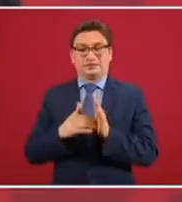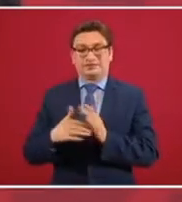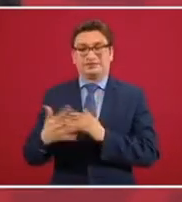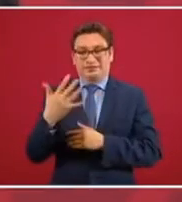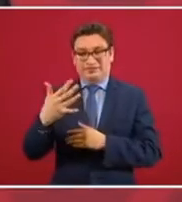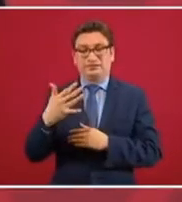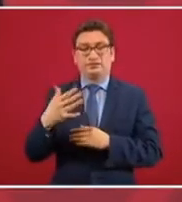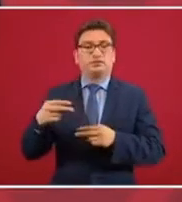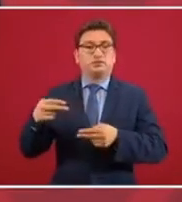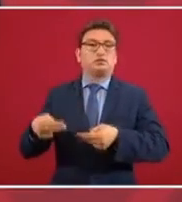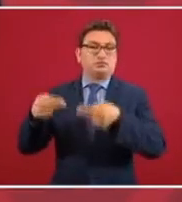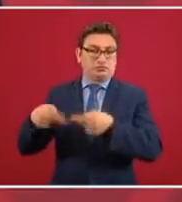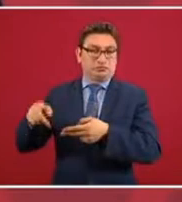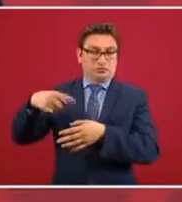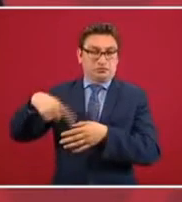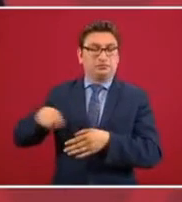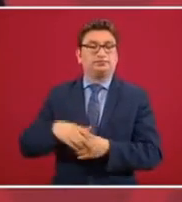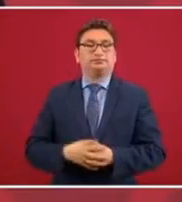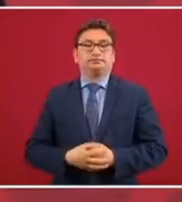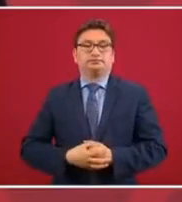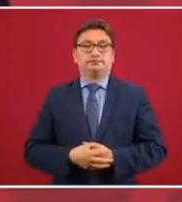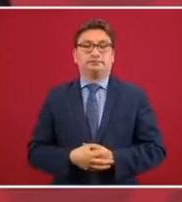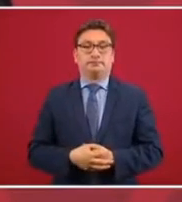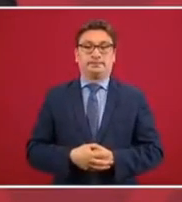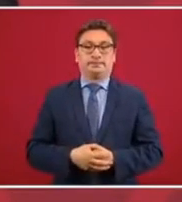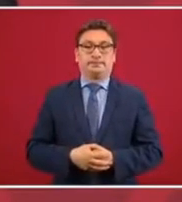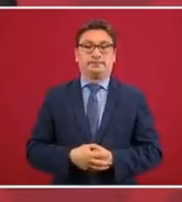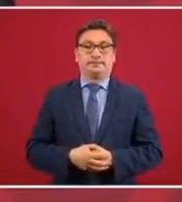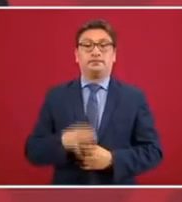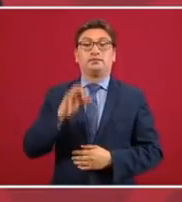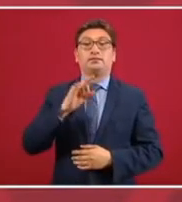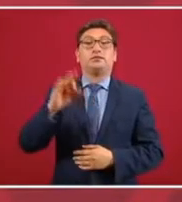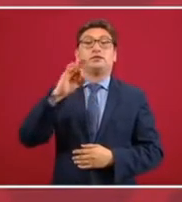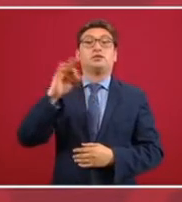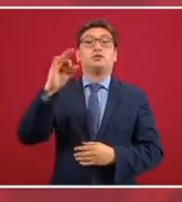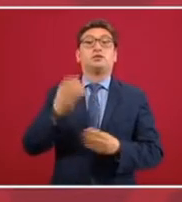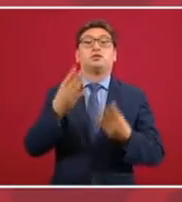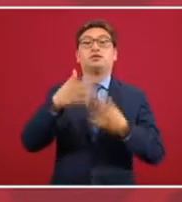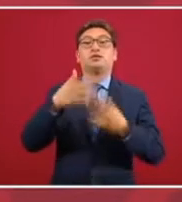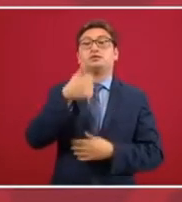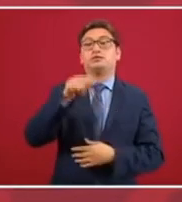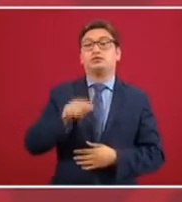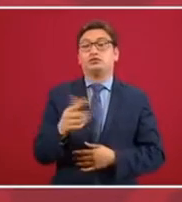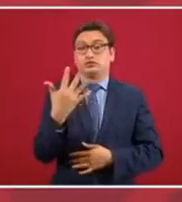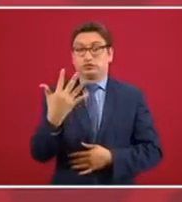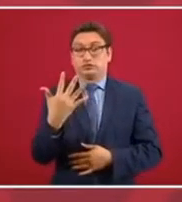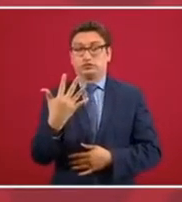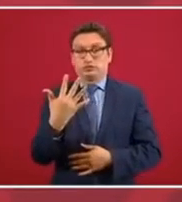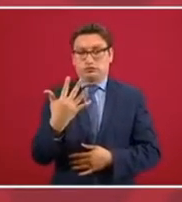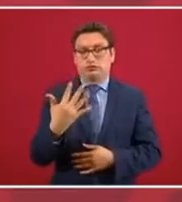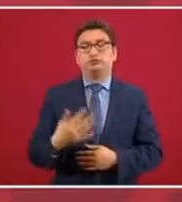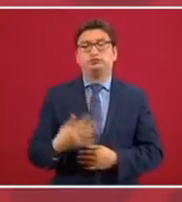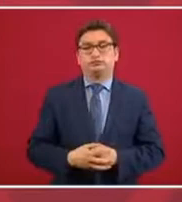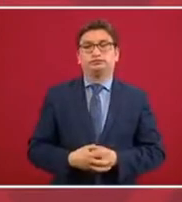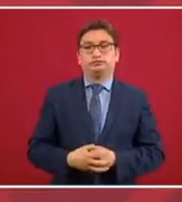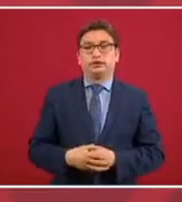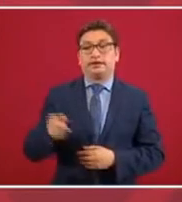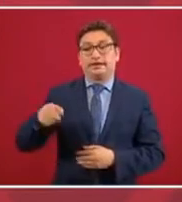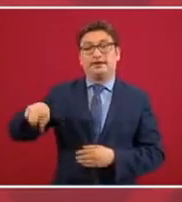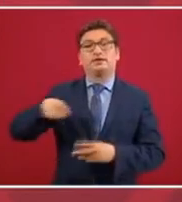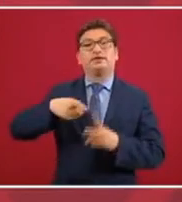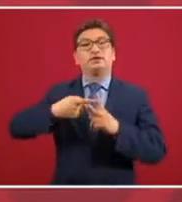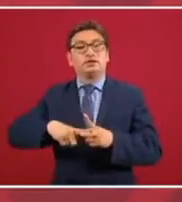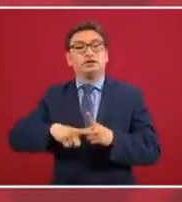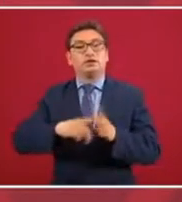los de abajo, a una tasa del 6.5, van a empezar a pagar